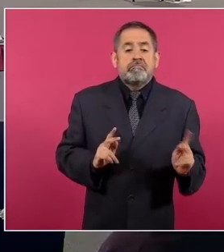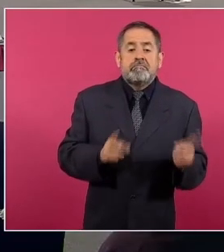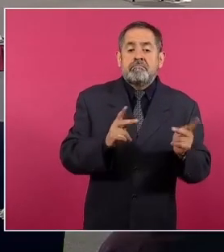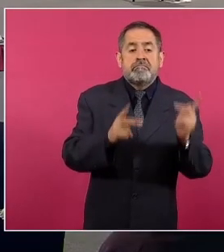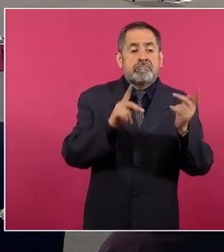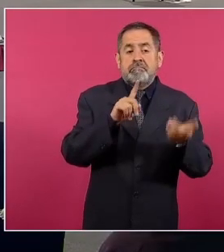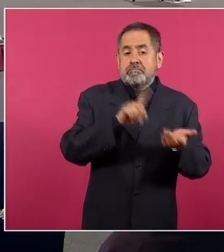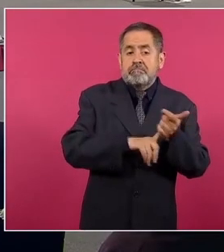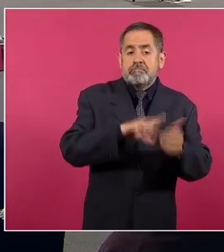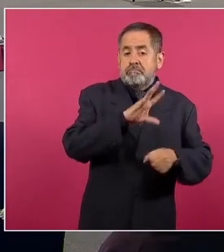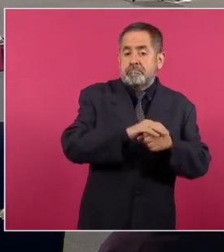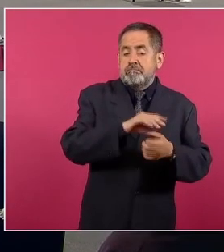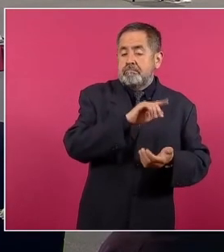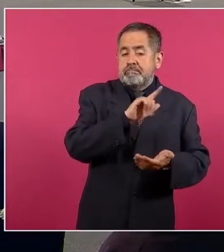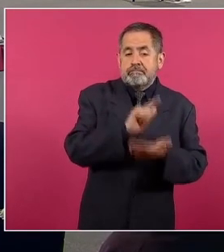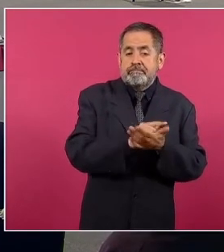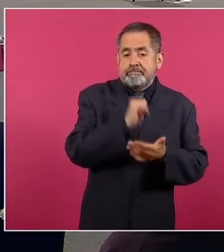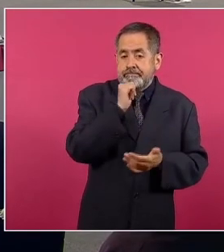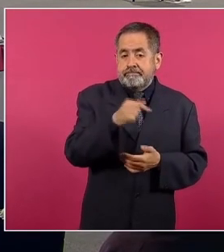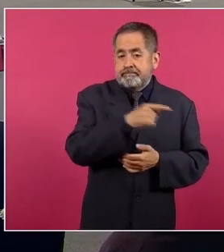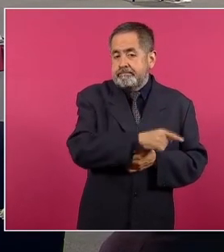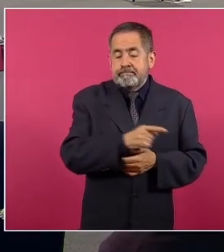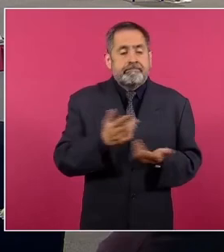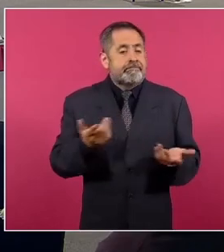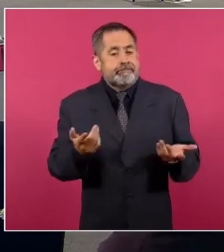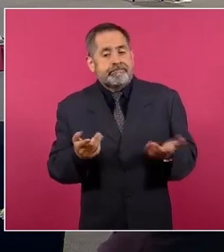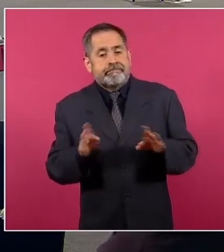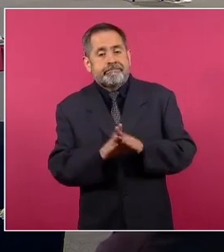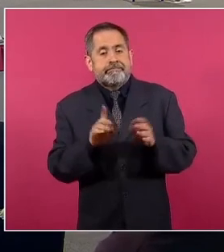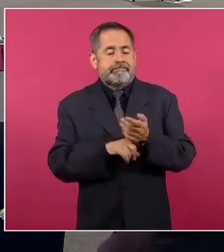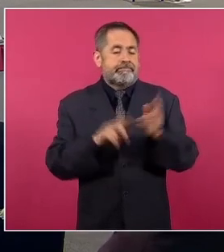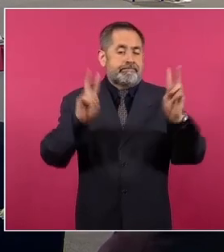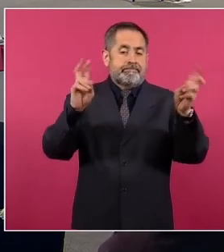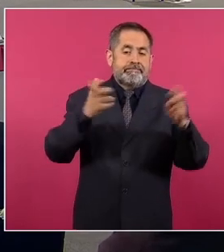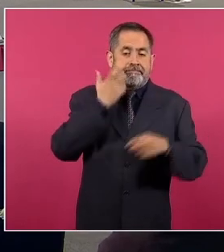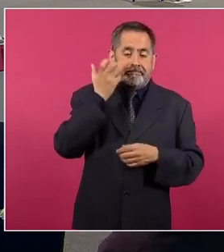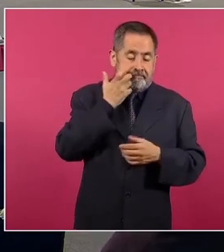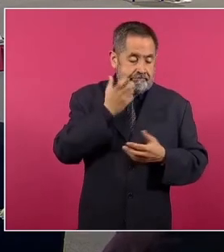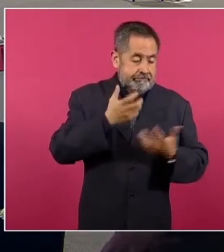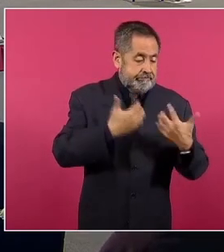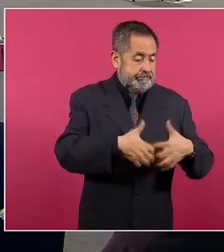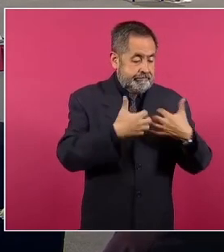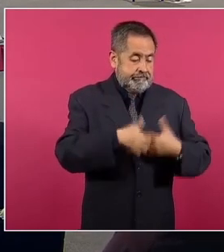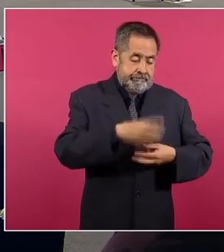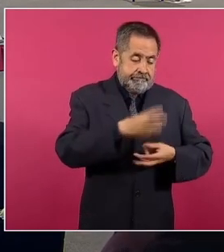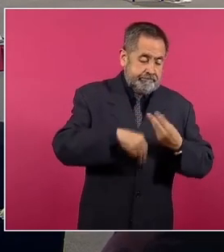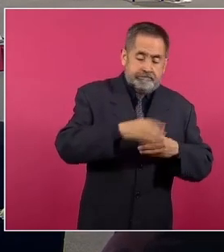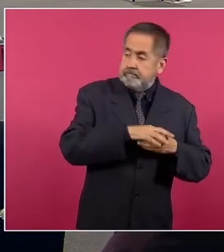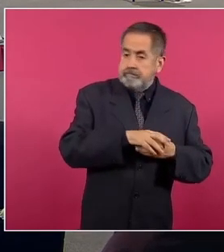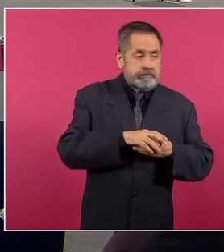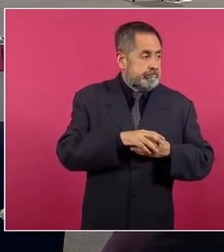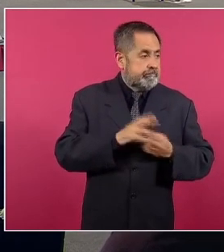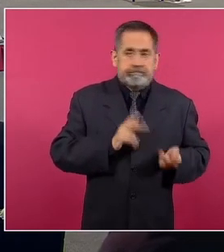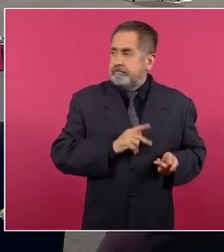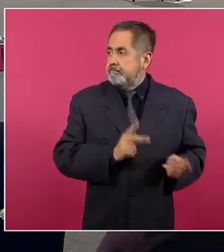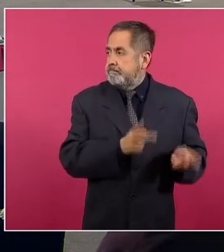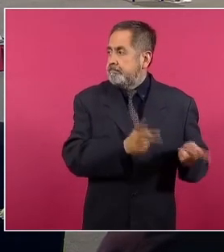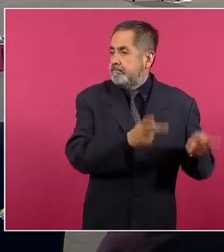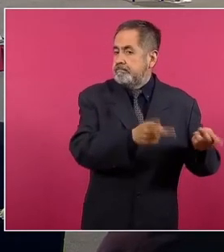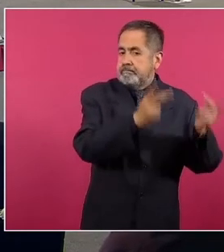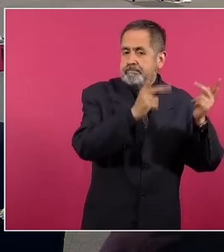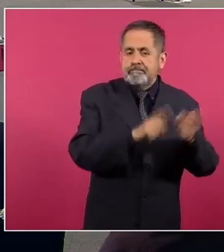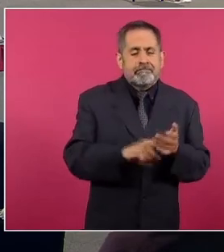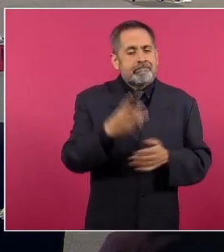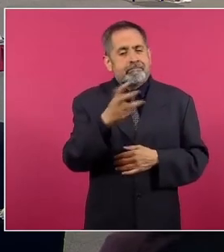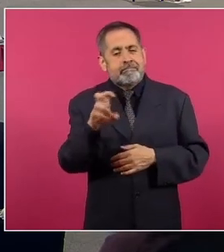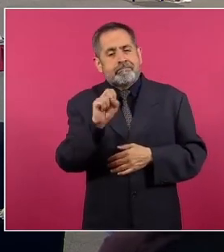ilegal la energía que produce bajo el esquema de autoabasto a sus 363 socios,